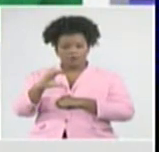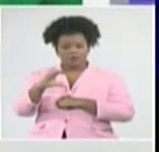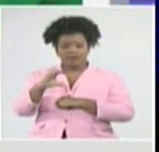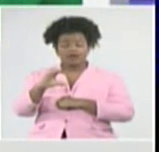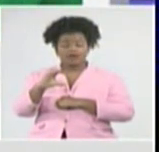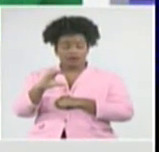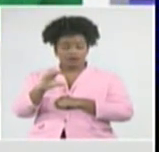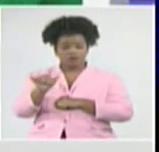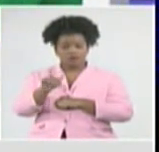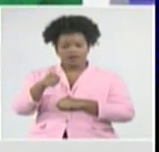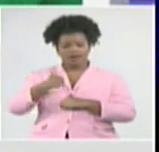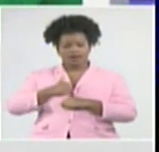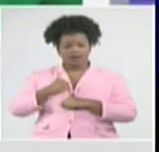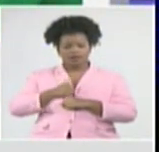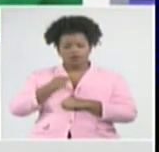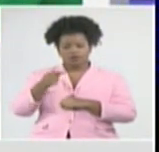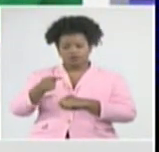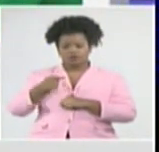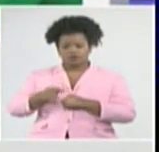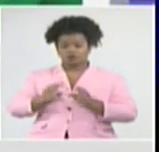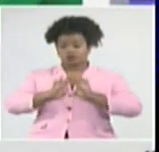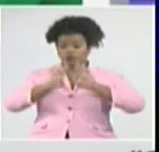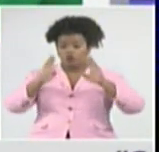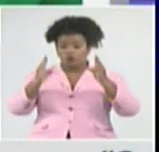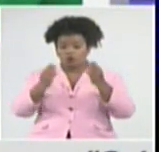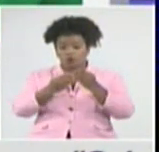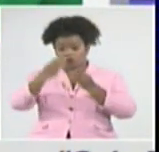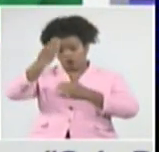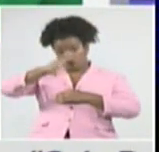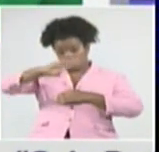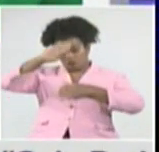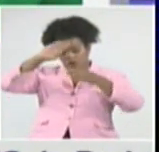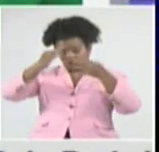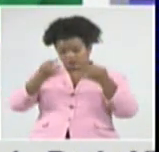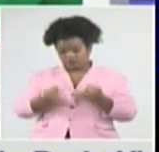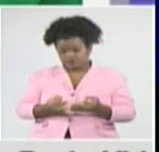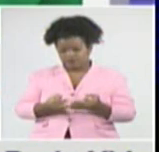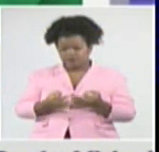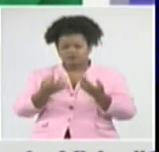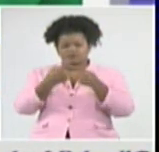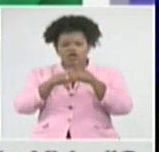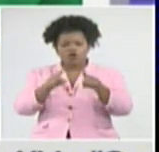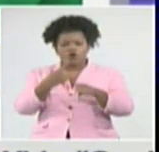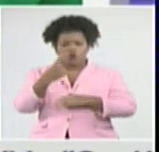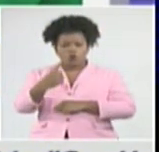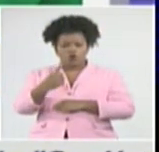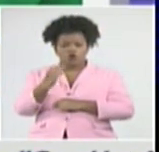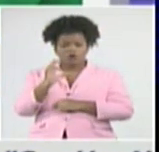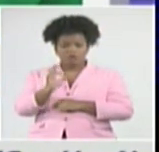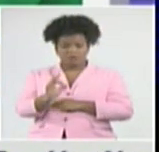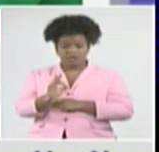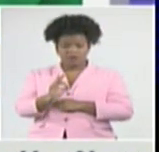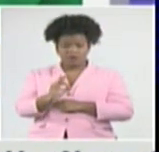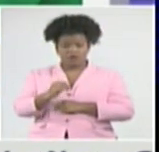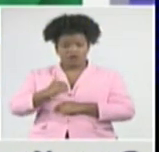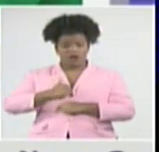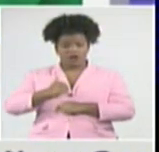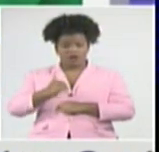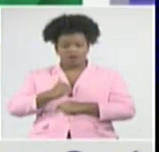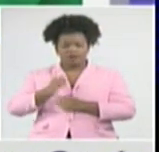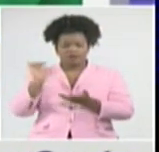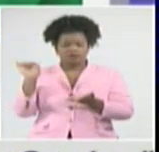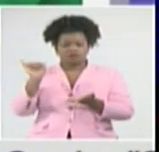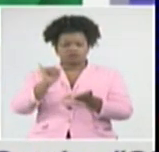Y todos son viajeros cubanos, excepto un viajero canadiense, que arribó por la